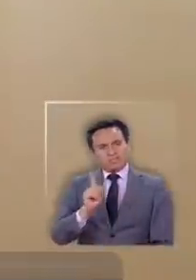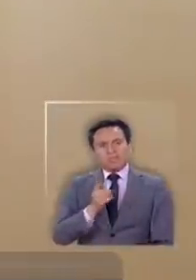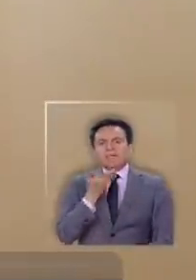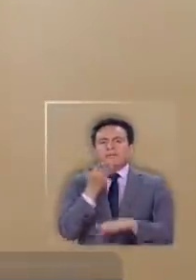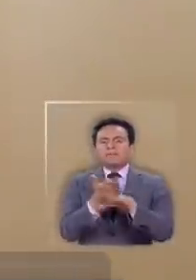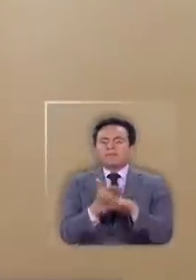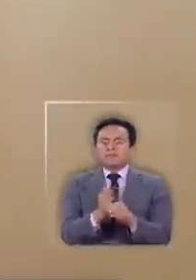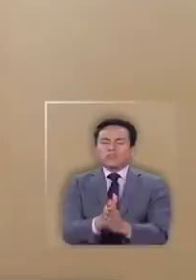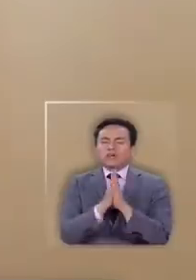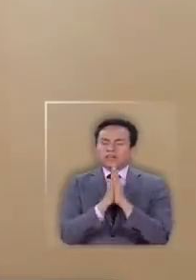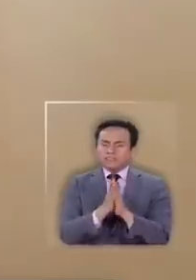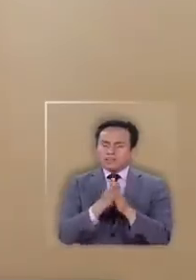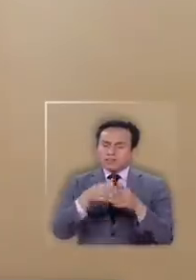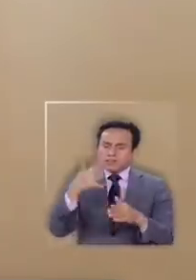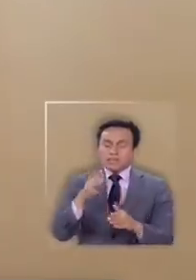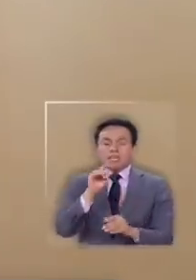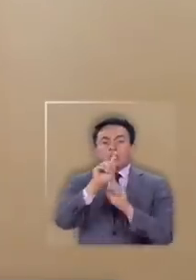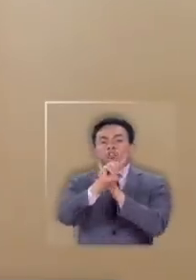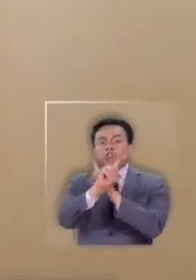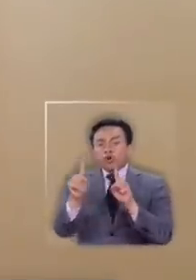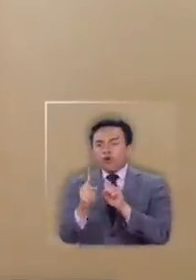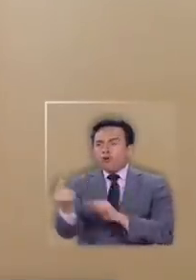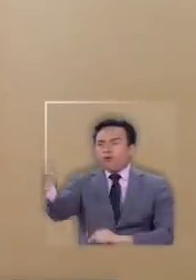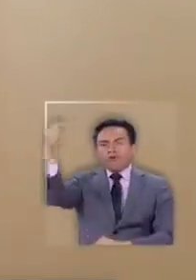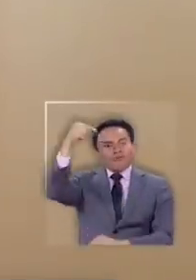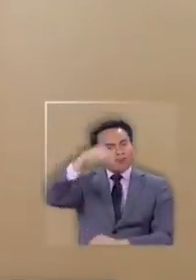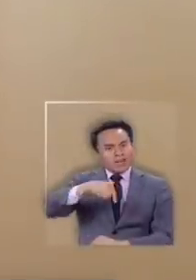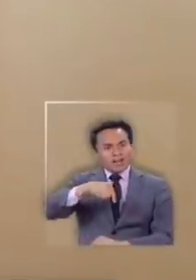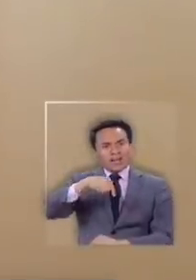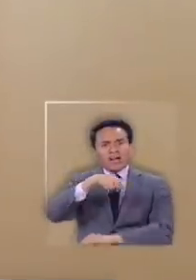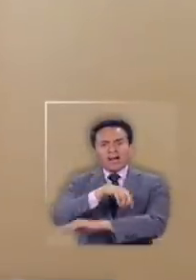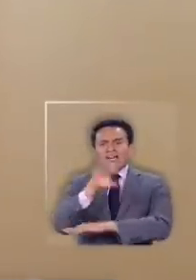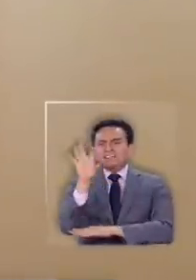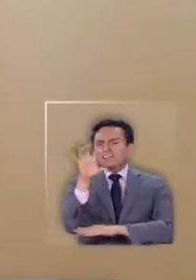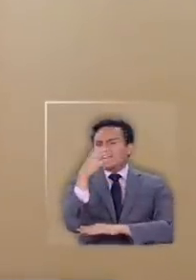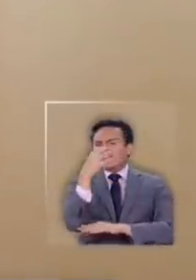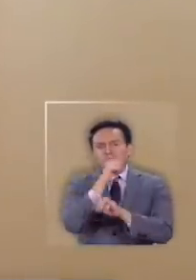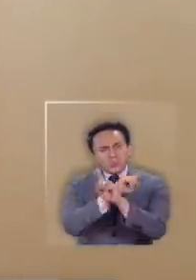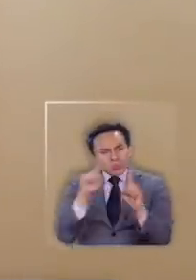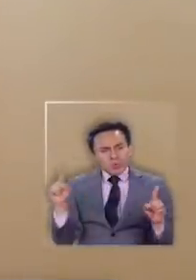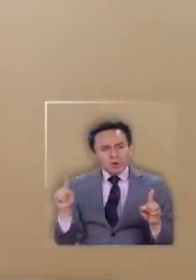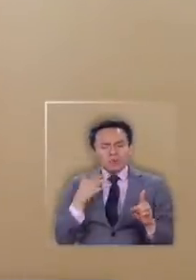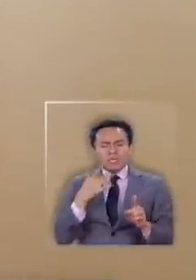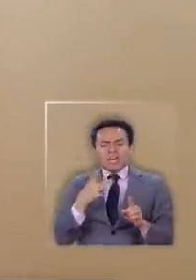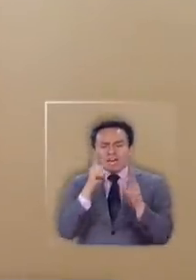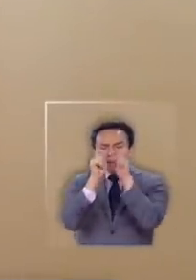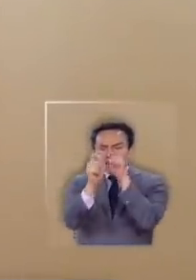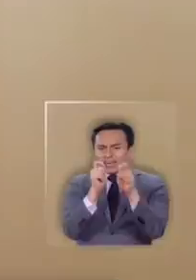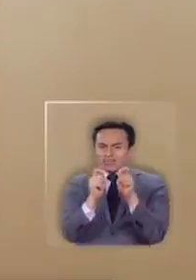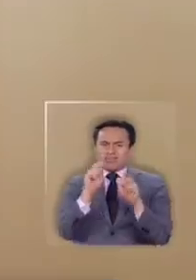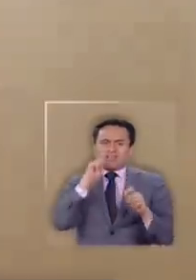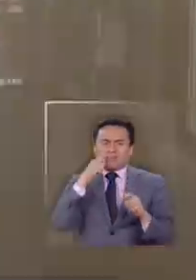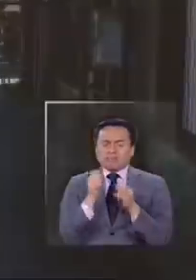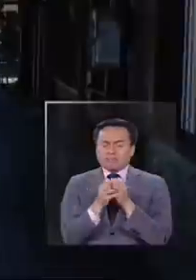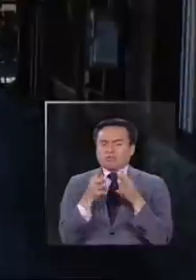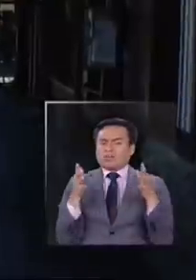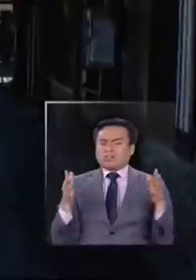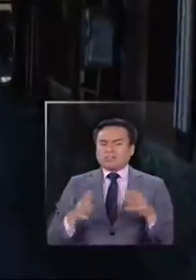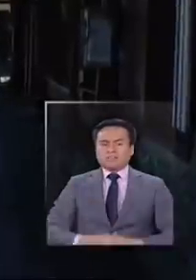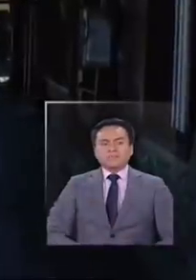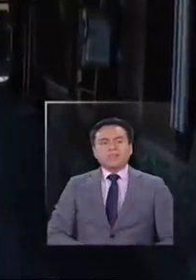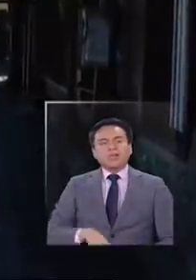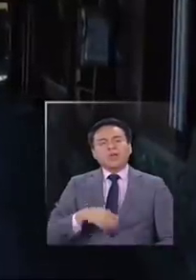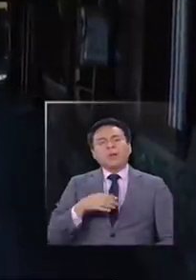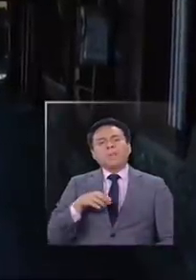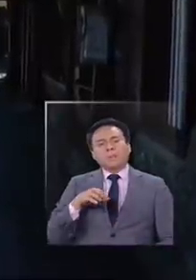encarecidamente no vengan a la Serena porque el riesgo que se corre es muy grande. En